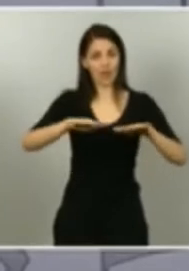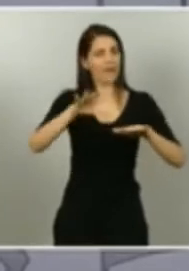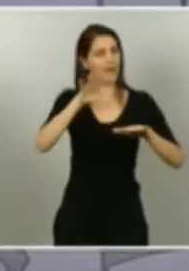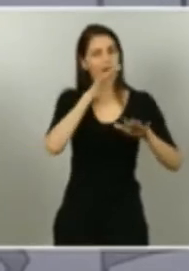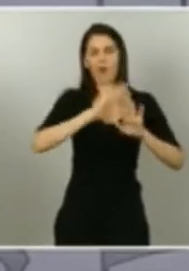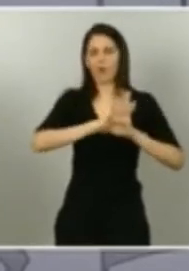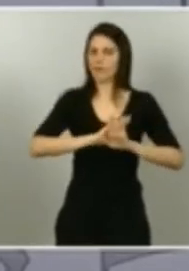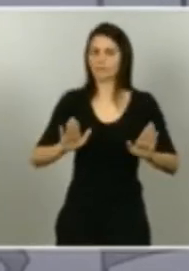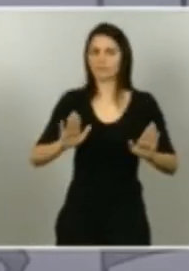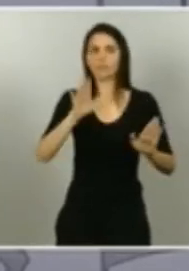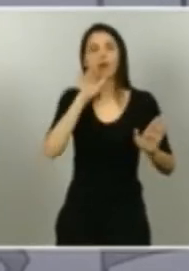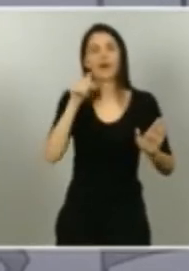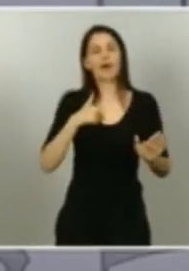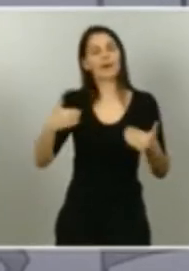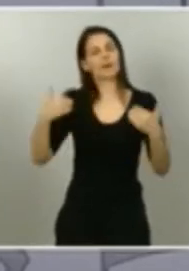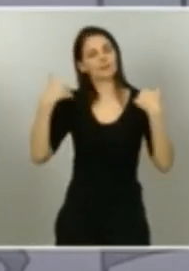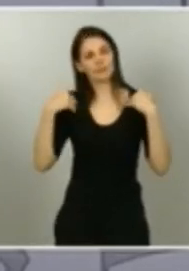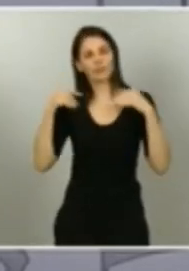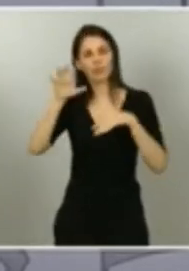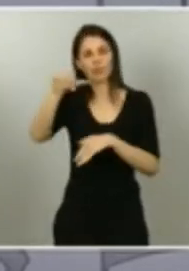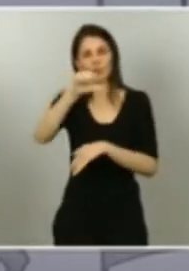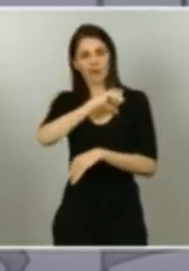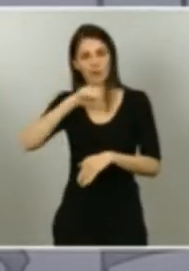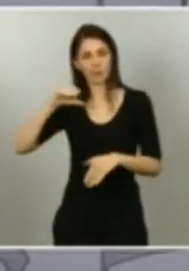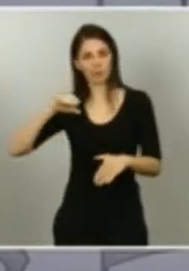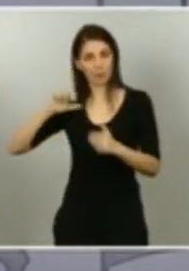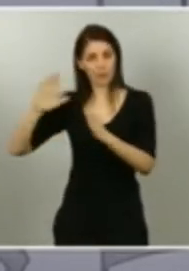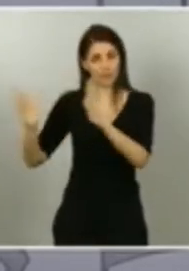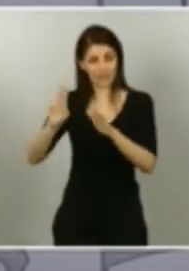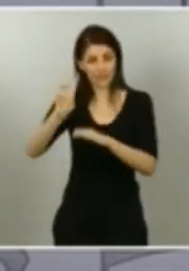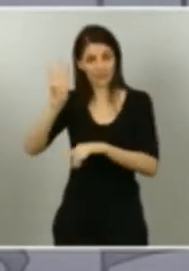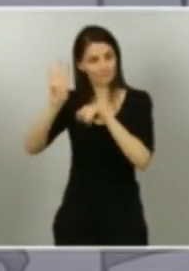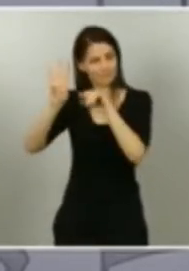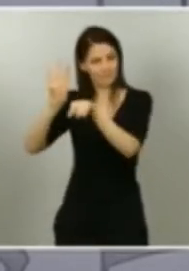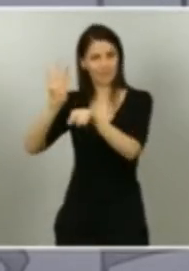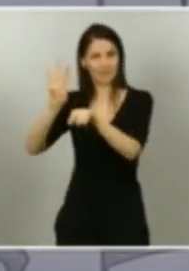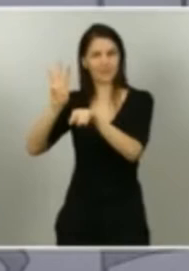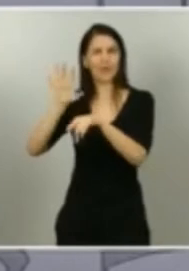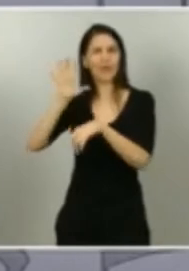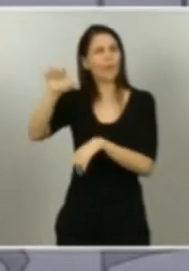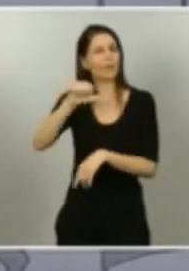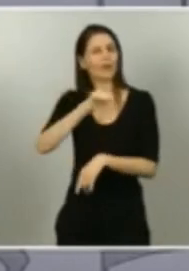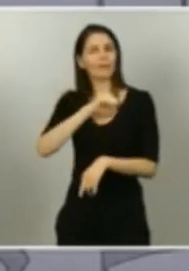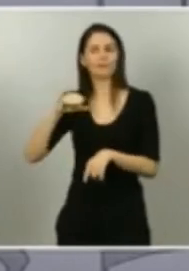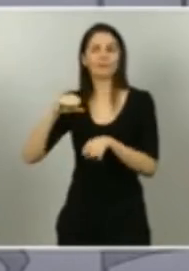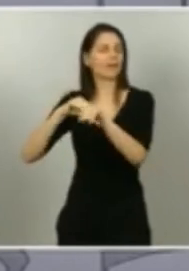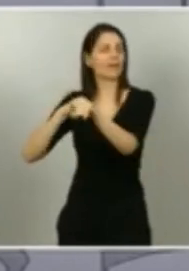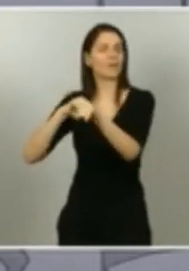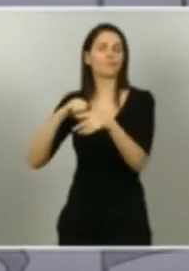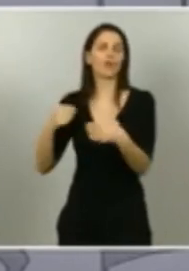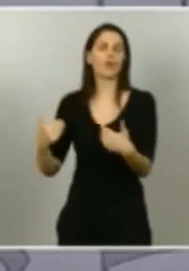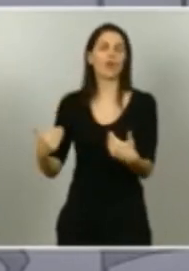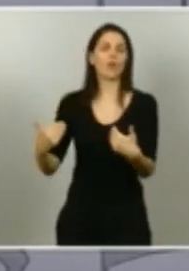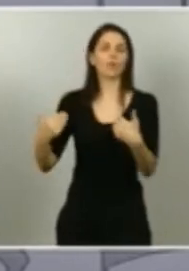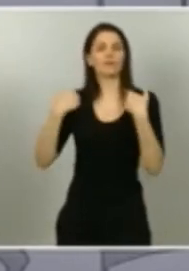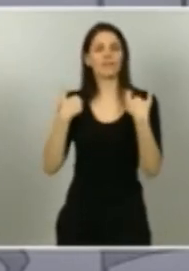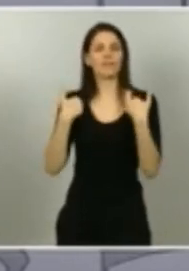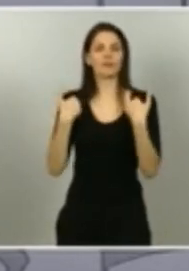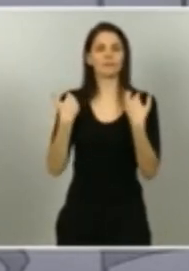olvidemos nunca son las que ostentan la competencia en materia de sanidad.